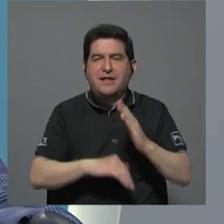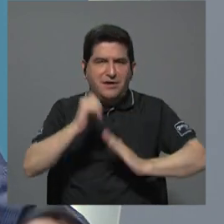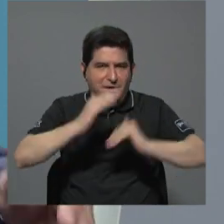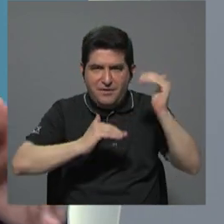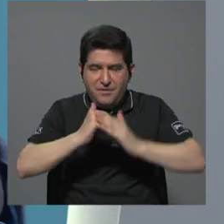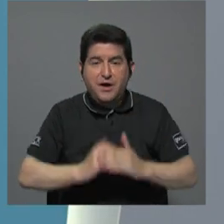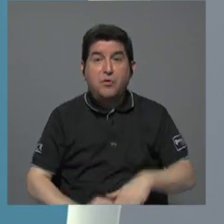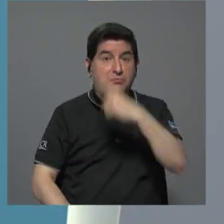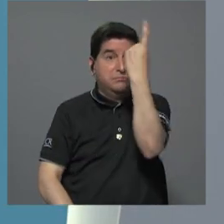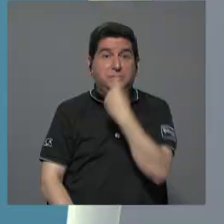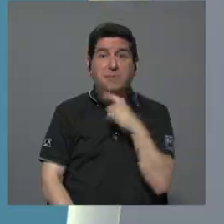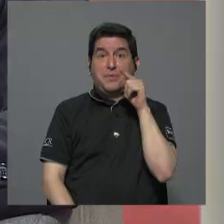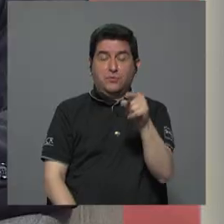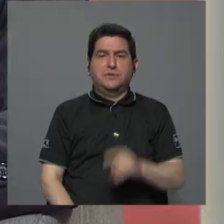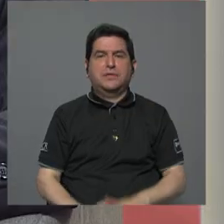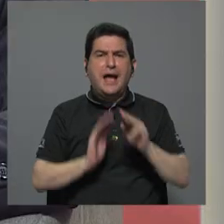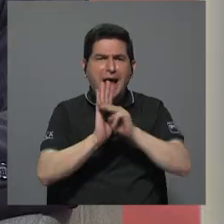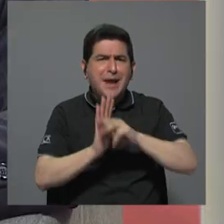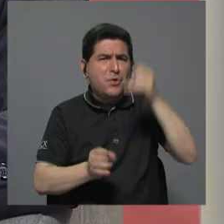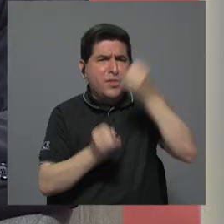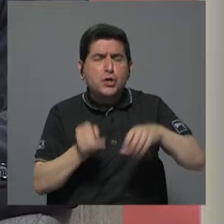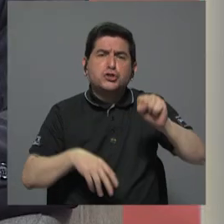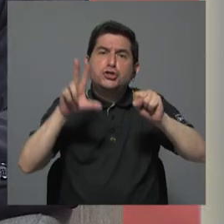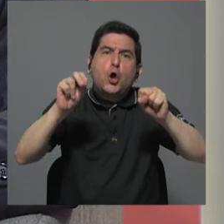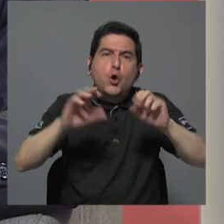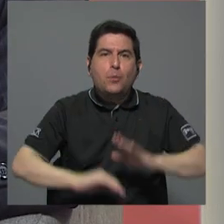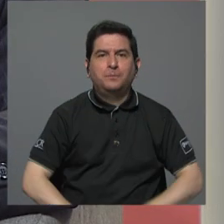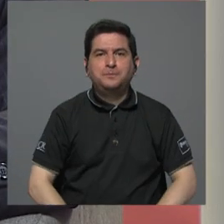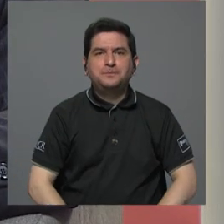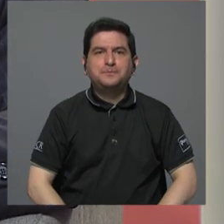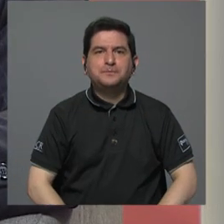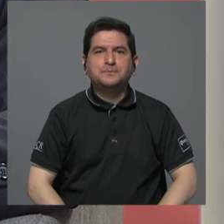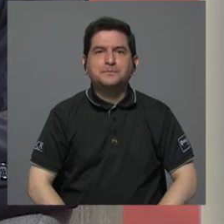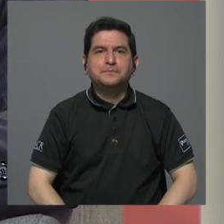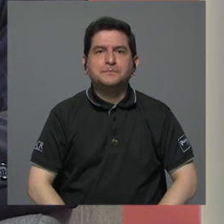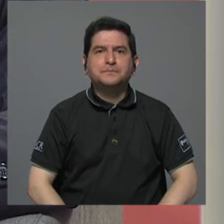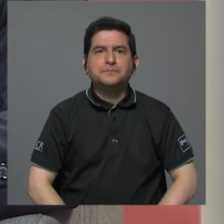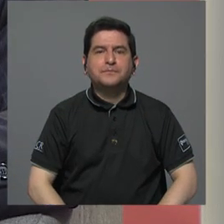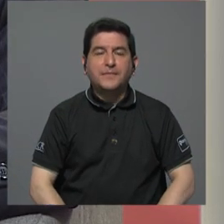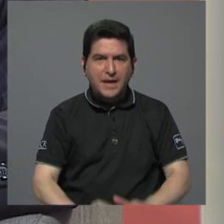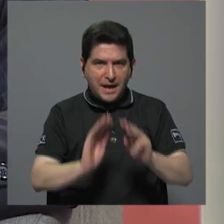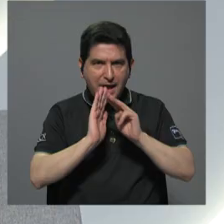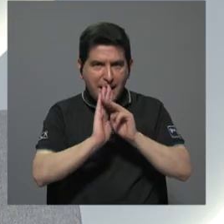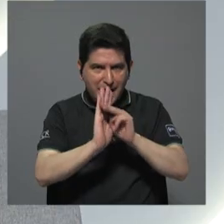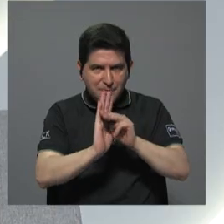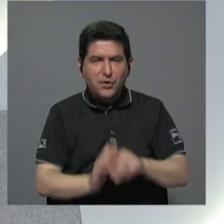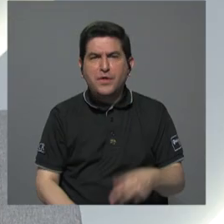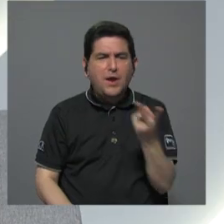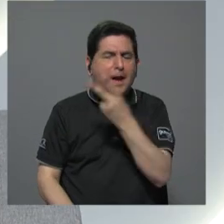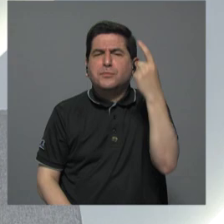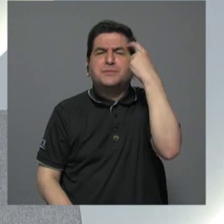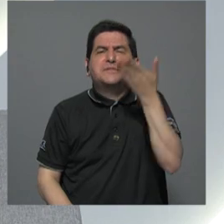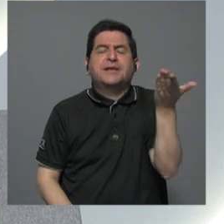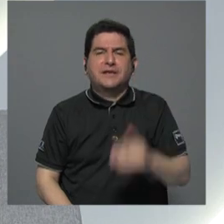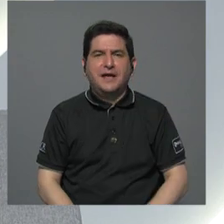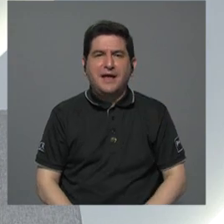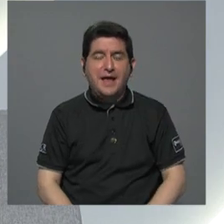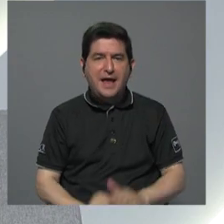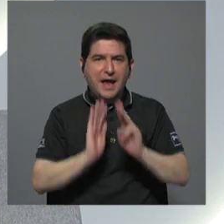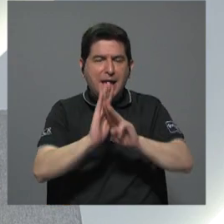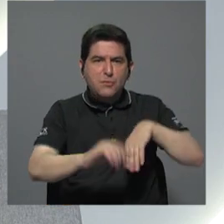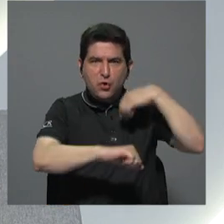Deise, se me pregunta si ahí está... ¿El modelo está agotado o no está agotado? Este. ¿Qué piensa don Álvaro y qué piensa don Lando? El modelo de